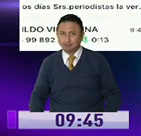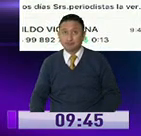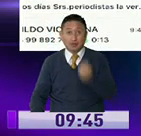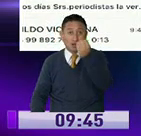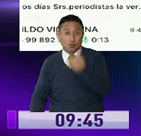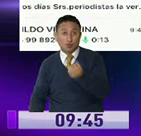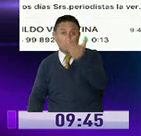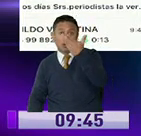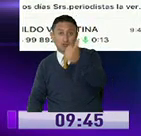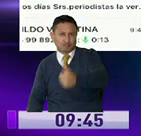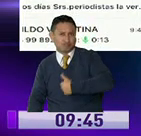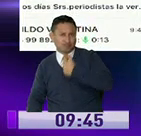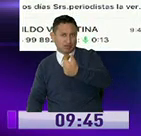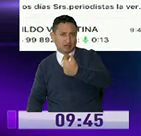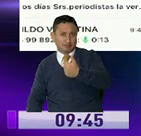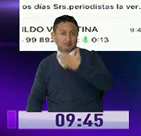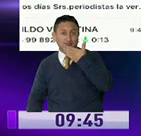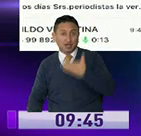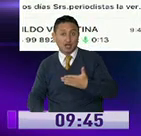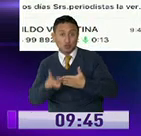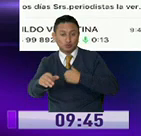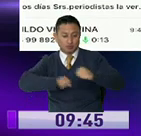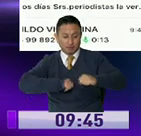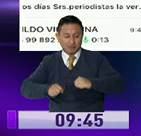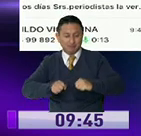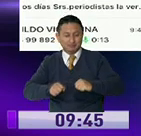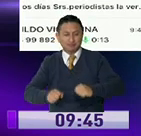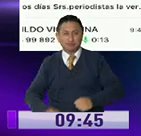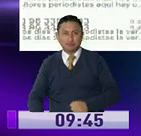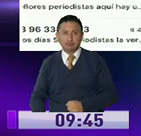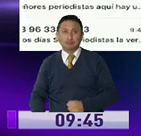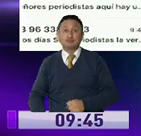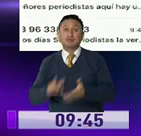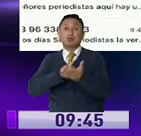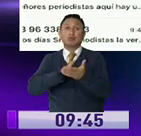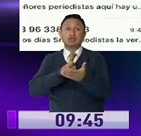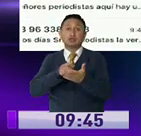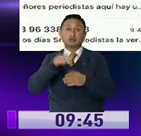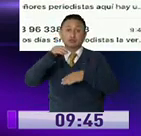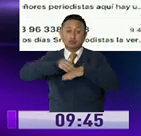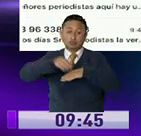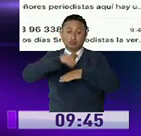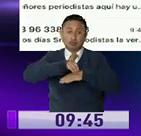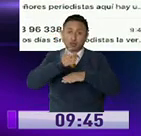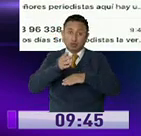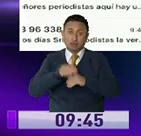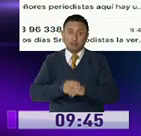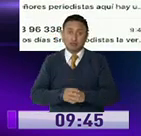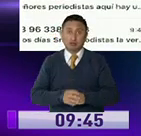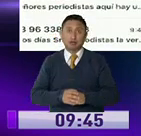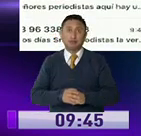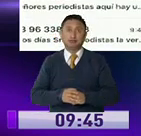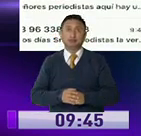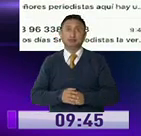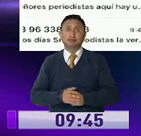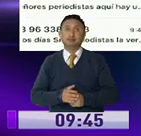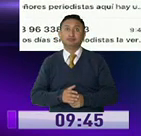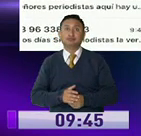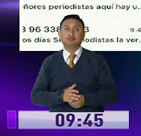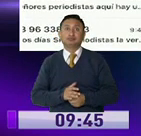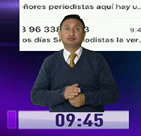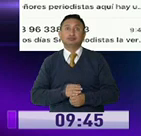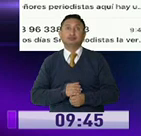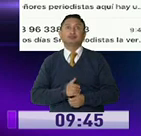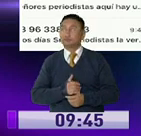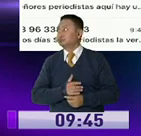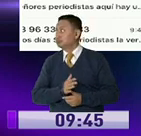días, TBC. Espero que se encuentren bien. Gracias por el trabajo. Muy amable. No hay alcohol en las farmacias. ¿Con qué otro producto se puede reemplazar? Es verdad.